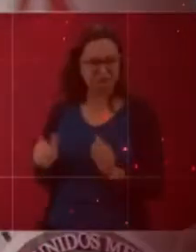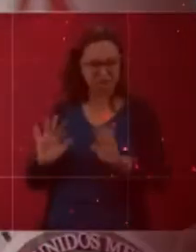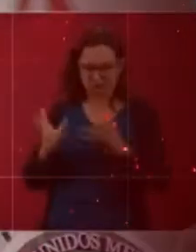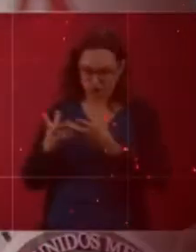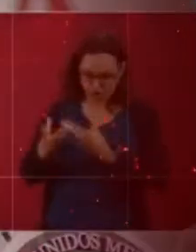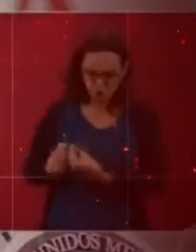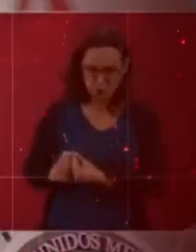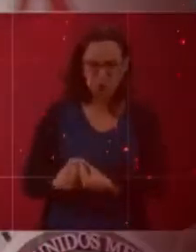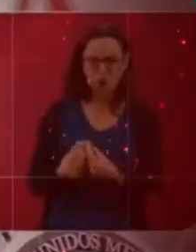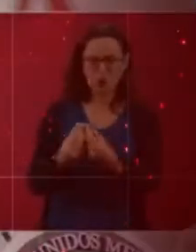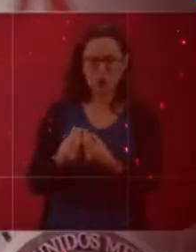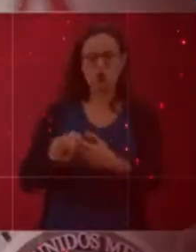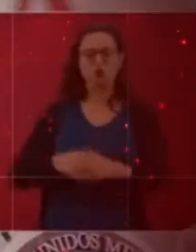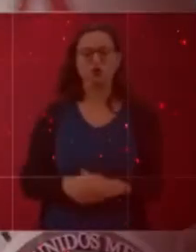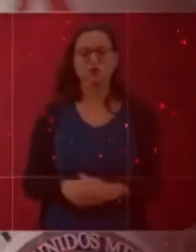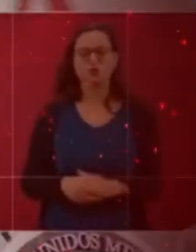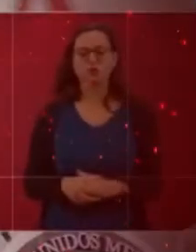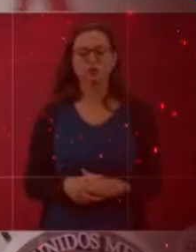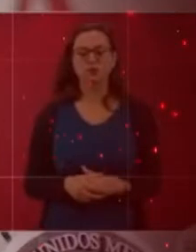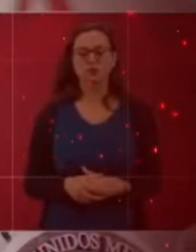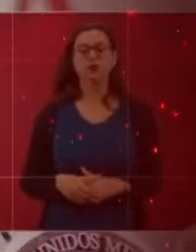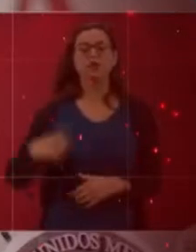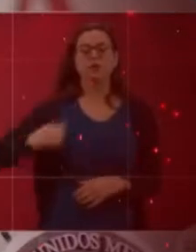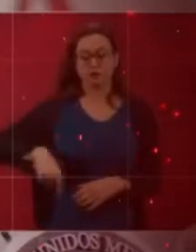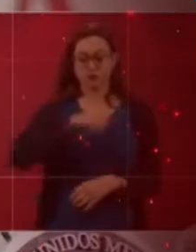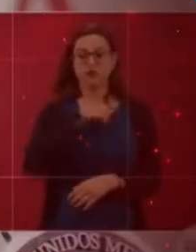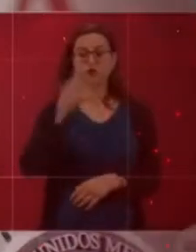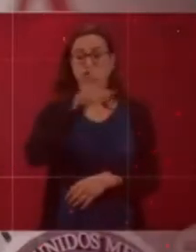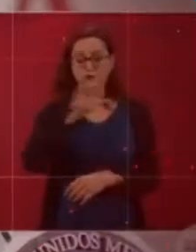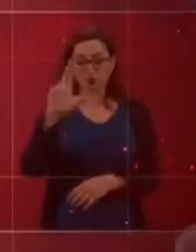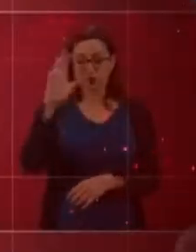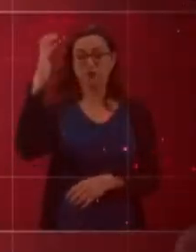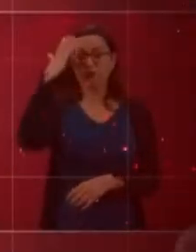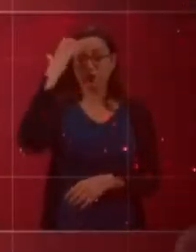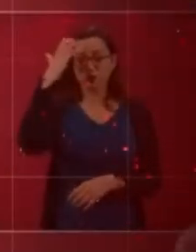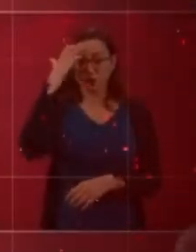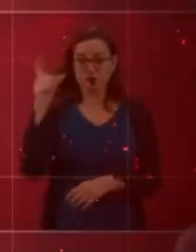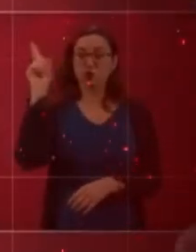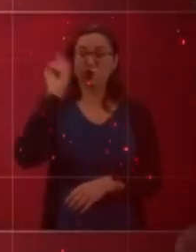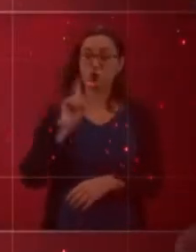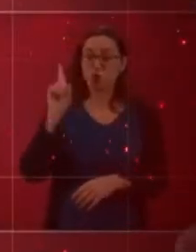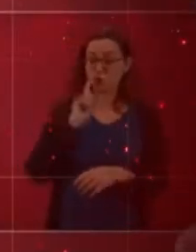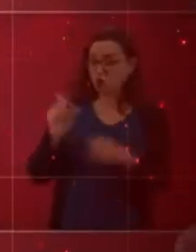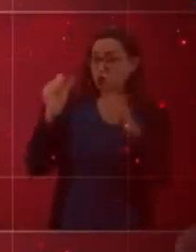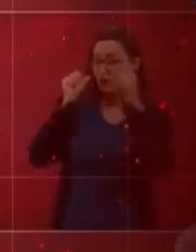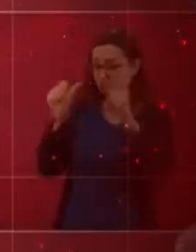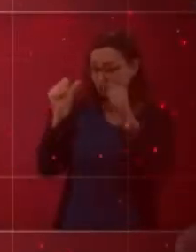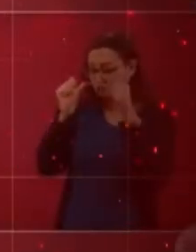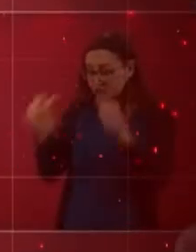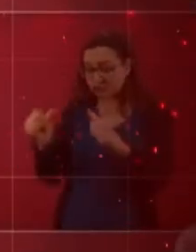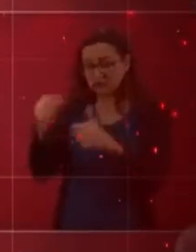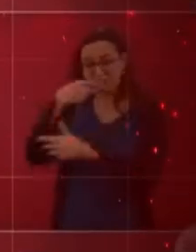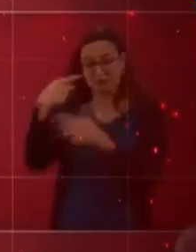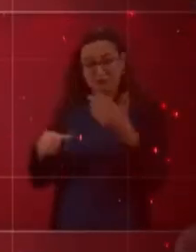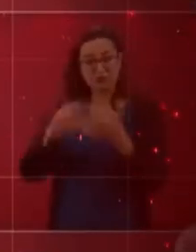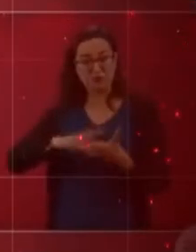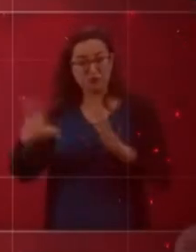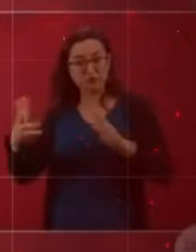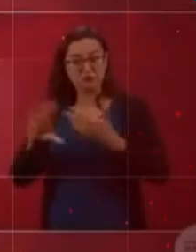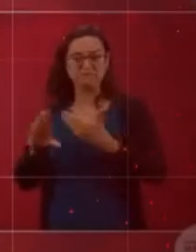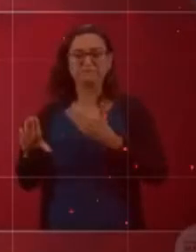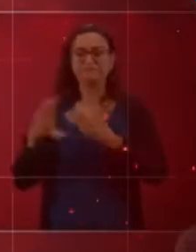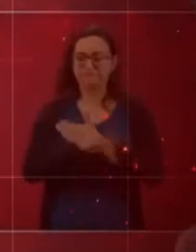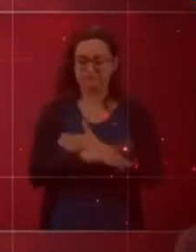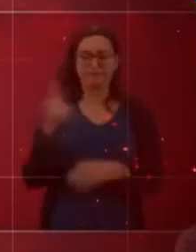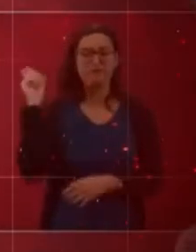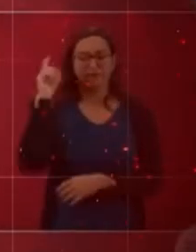Reconocemos que la prevención y atención de las violencias contra las mujeres y las niñas son un gran reto, porque están en todas